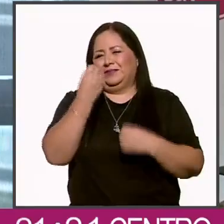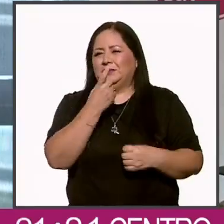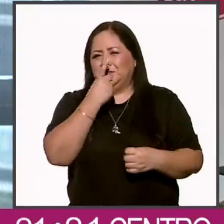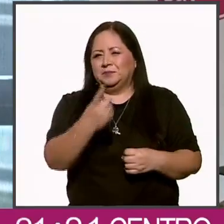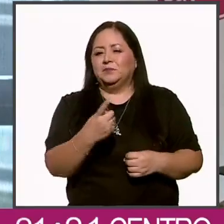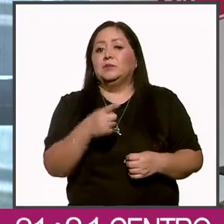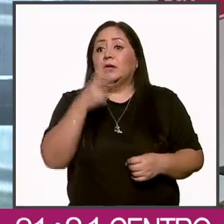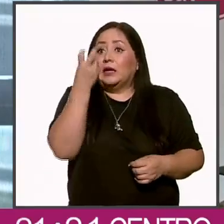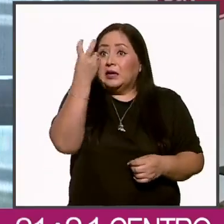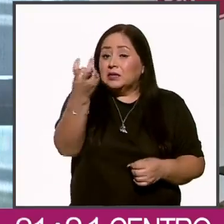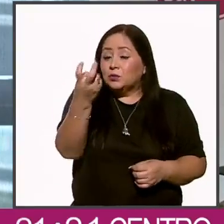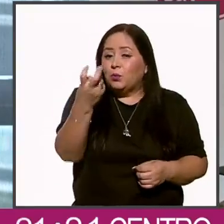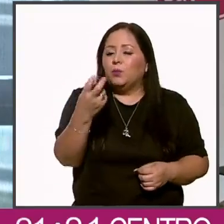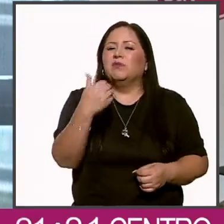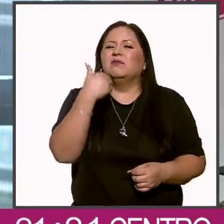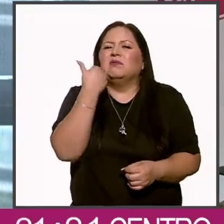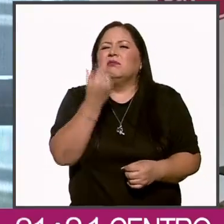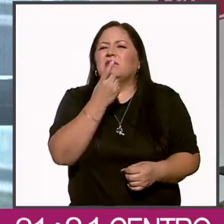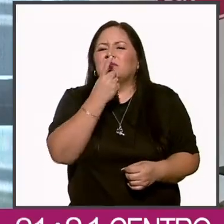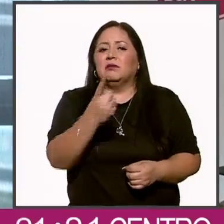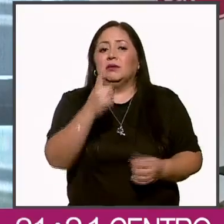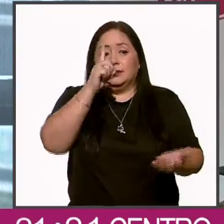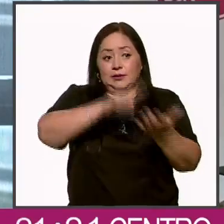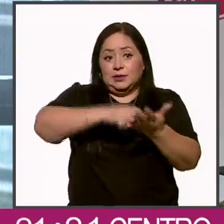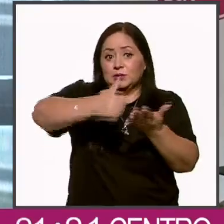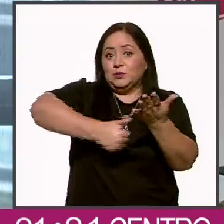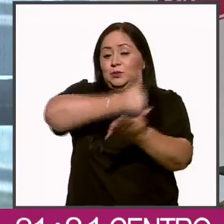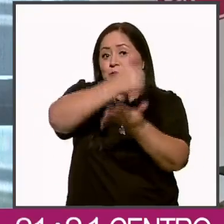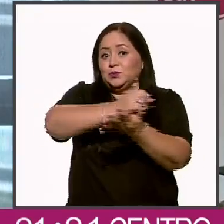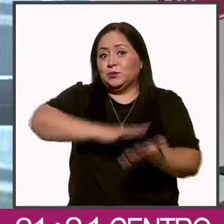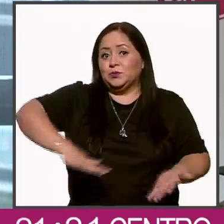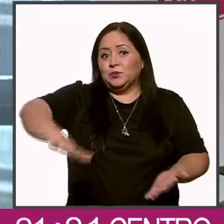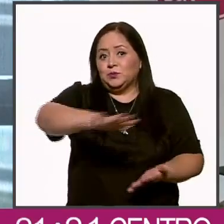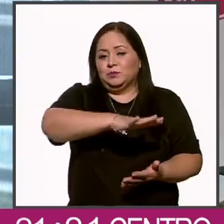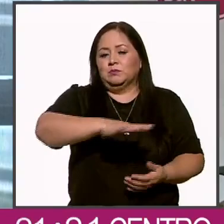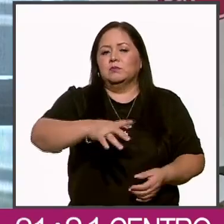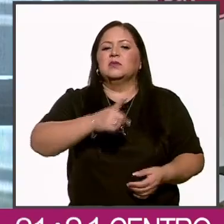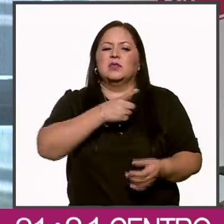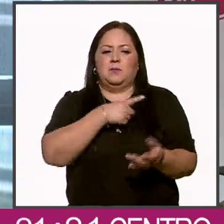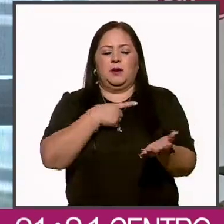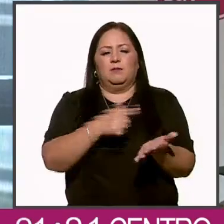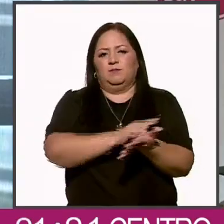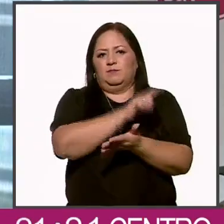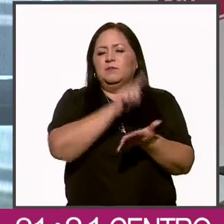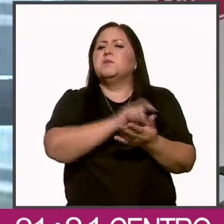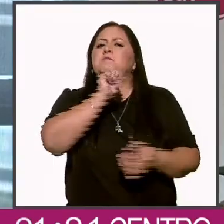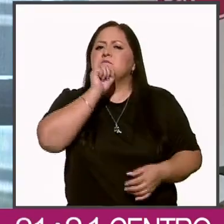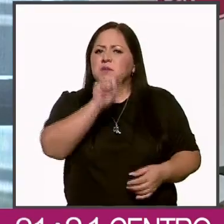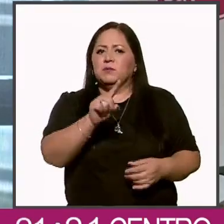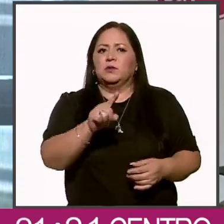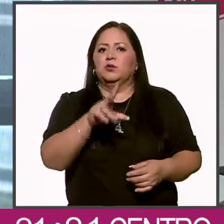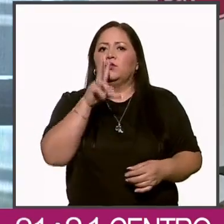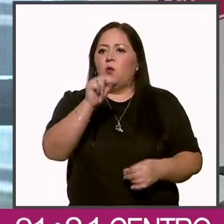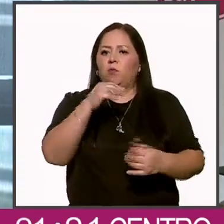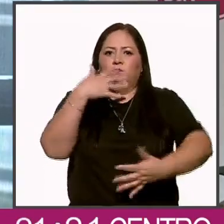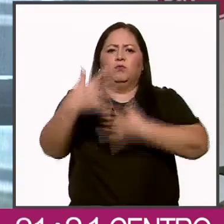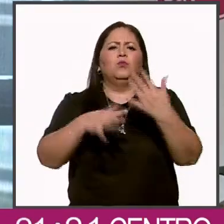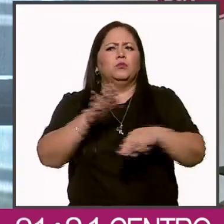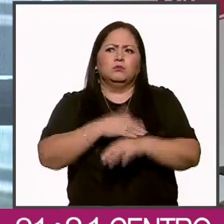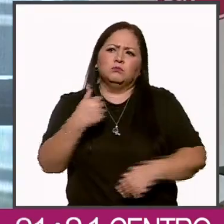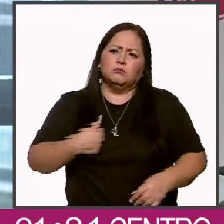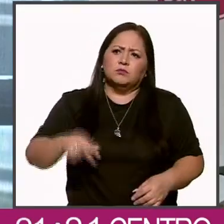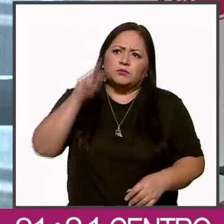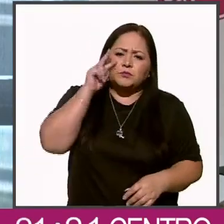eso hace que en la ciudadanía se legitime incluso la violencia. Porque yo vi